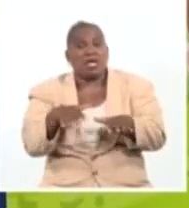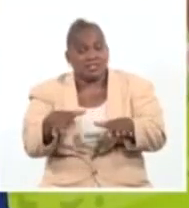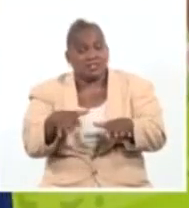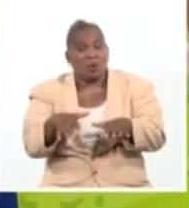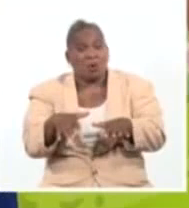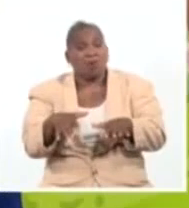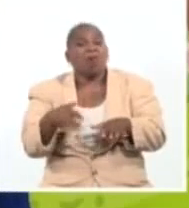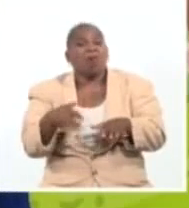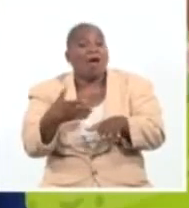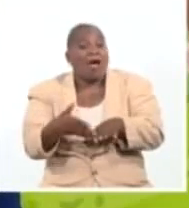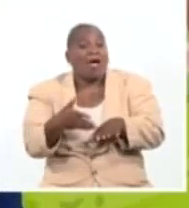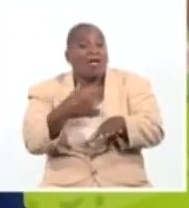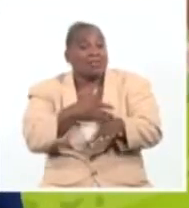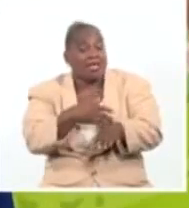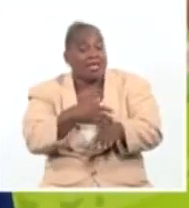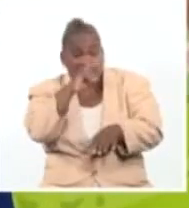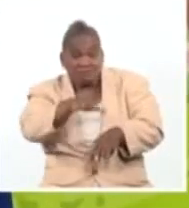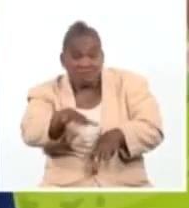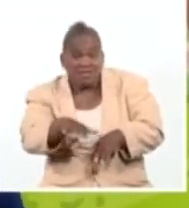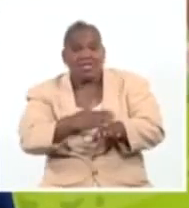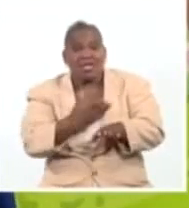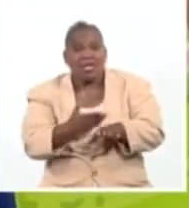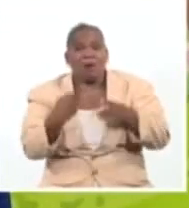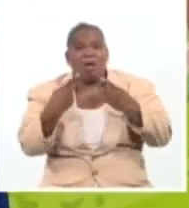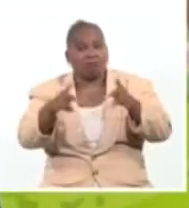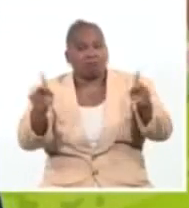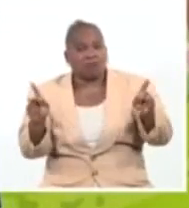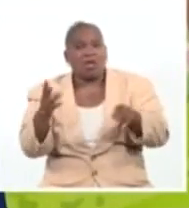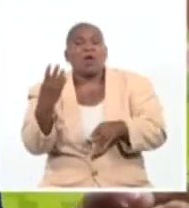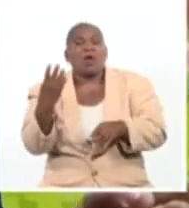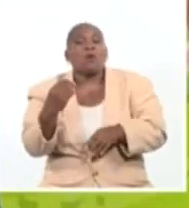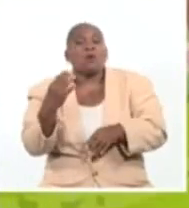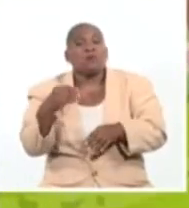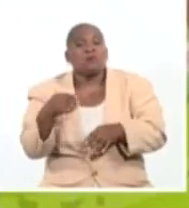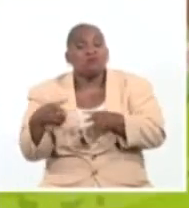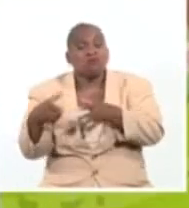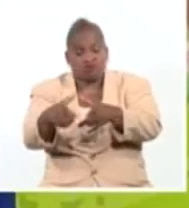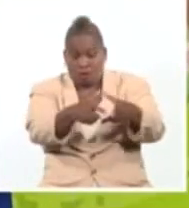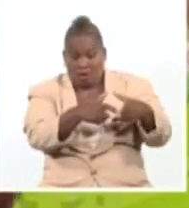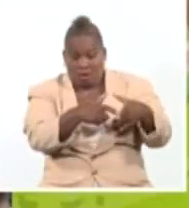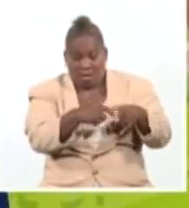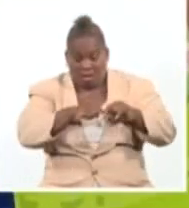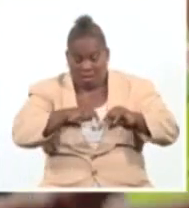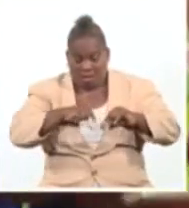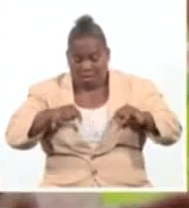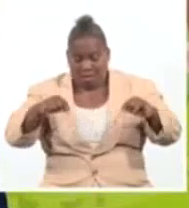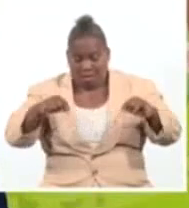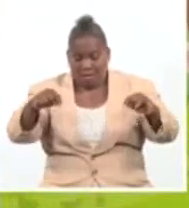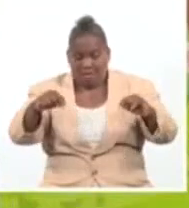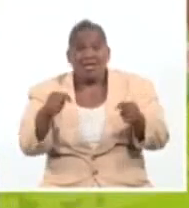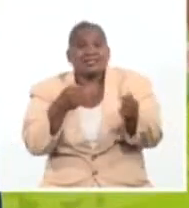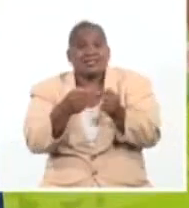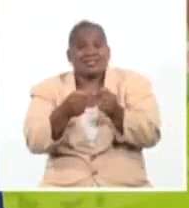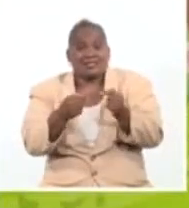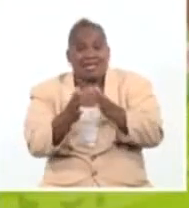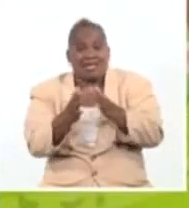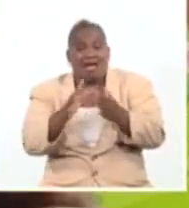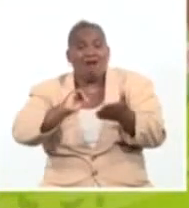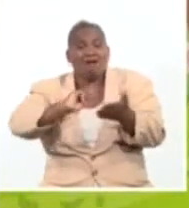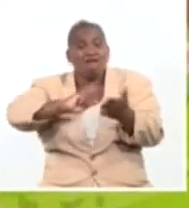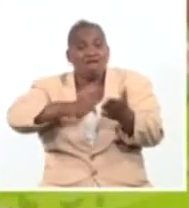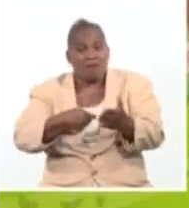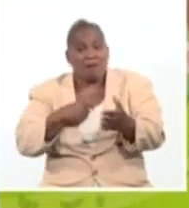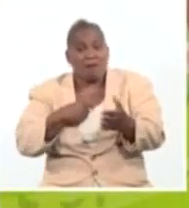y profesional. Son muchas agencias que están alrededor de nuestras instituciones que firman estos convenios, y